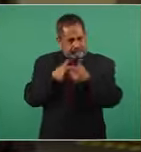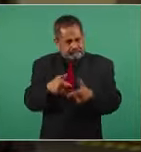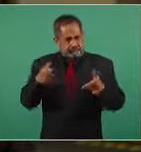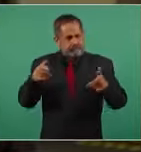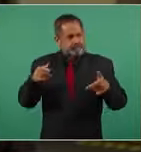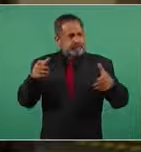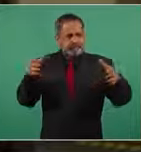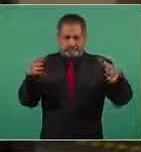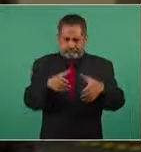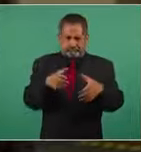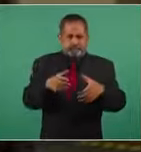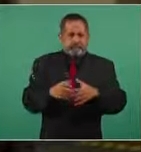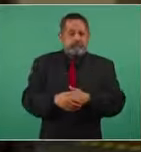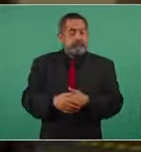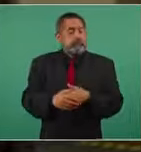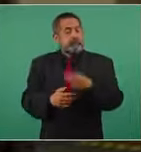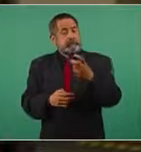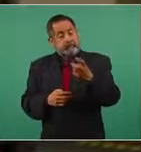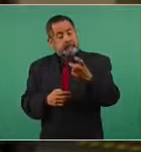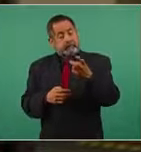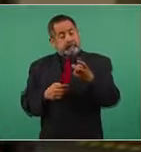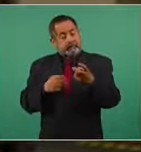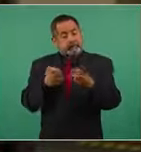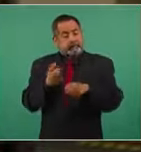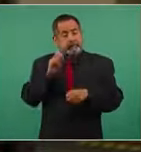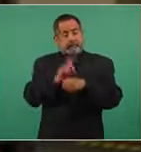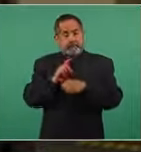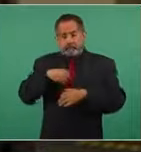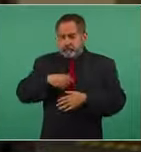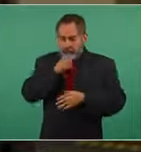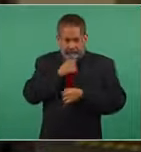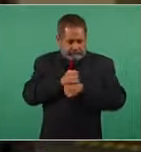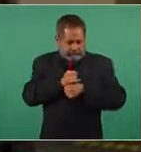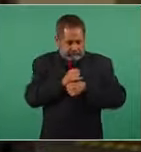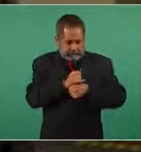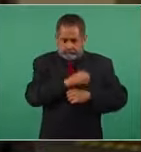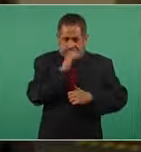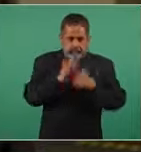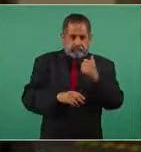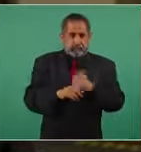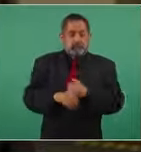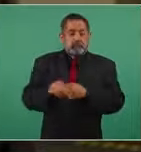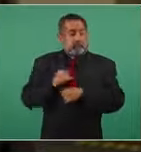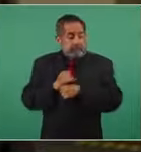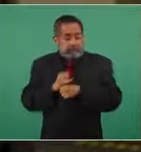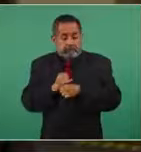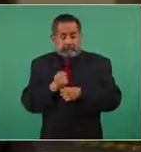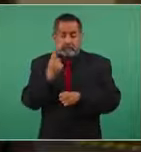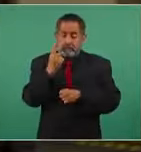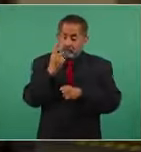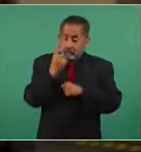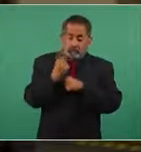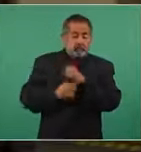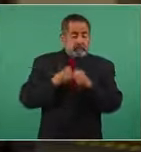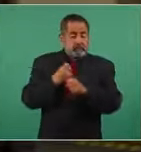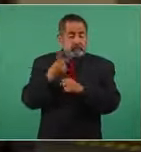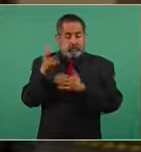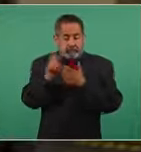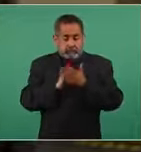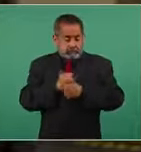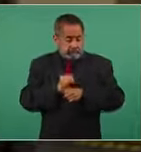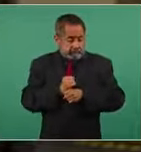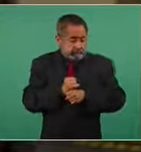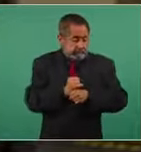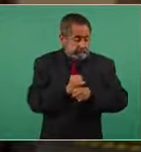En ese tiempo yo todavía no terminaba la investigación, es una investigación que me llevó un año, dos meses, en